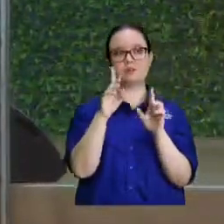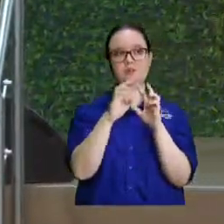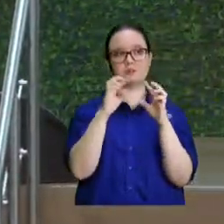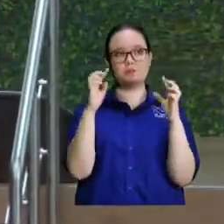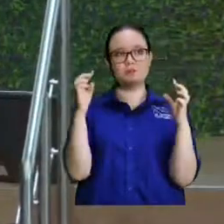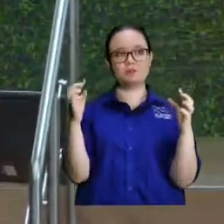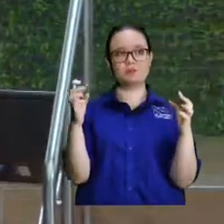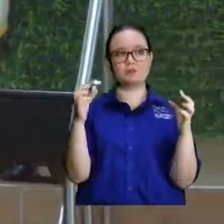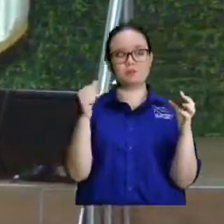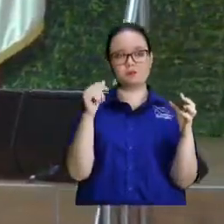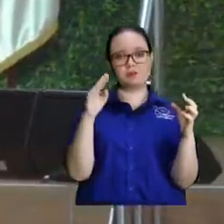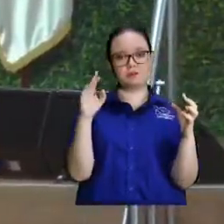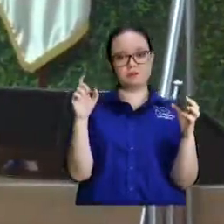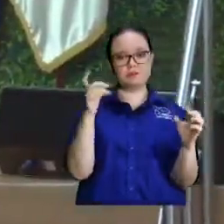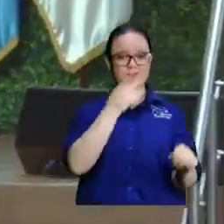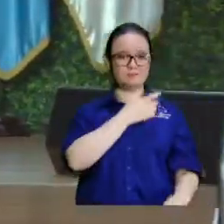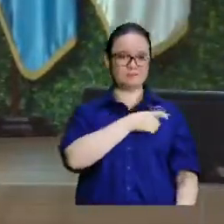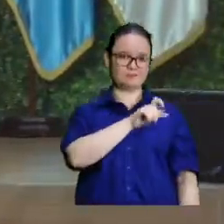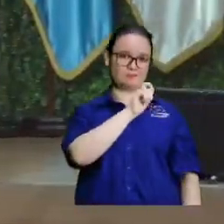español que se llama ABC